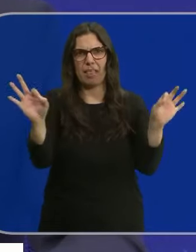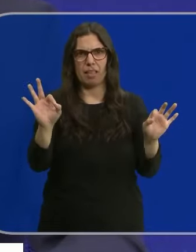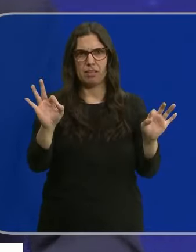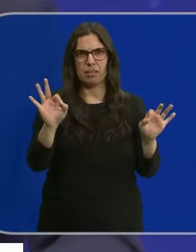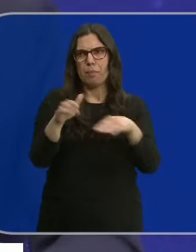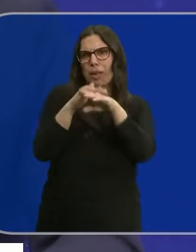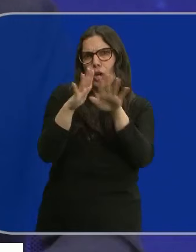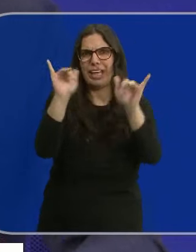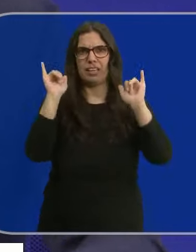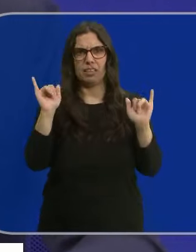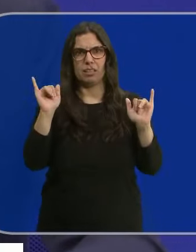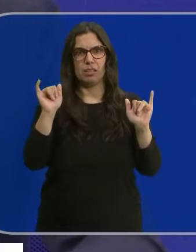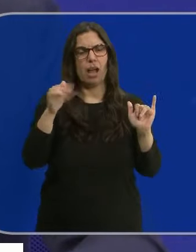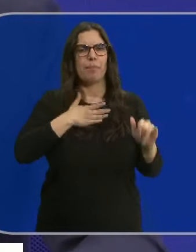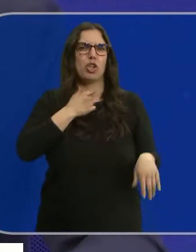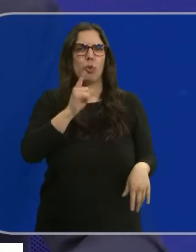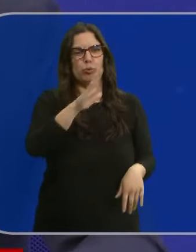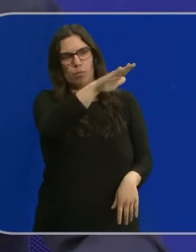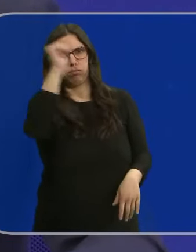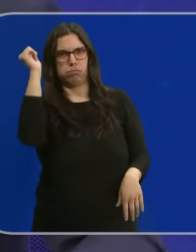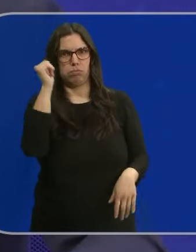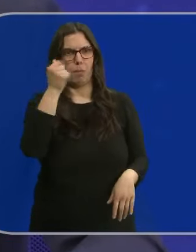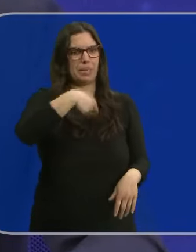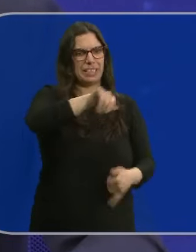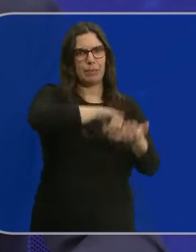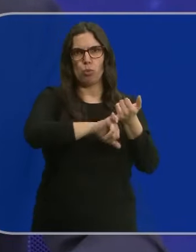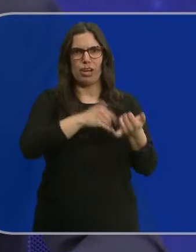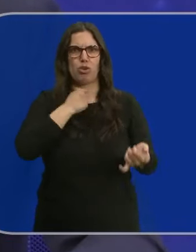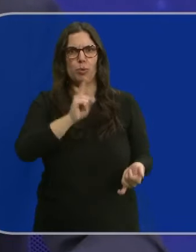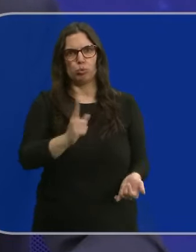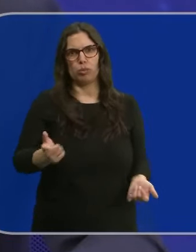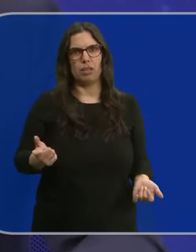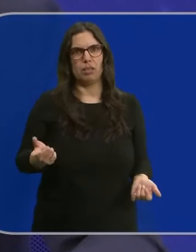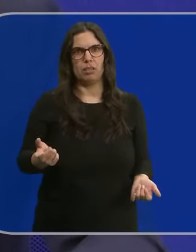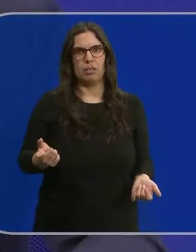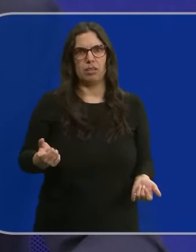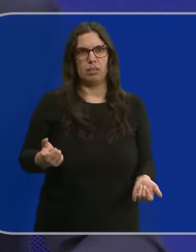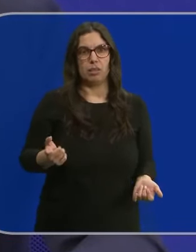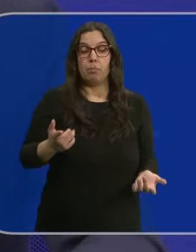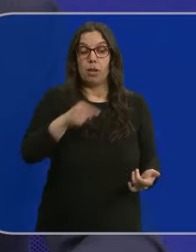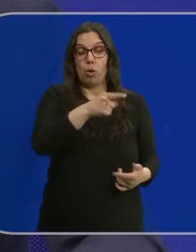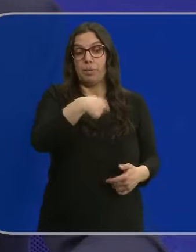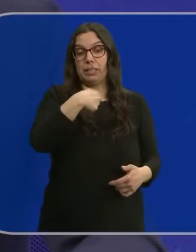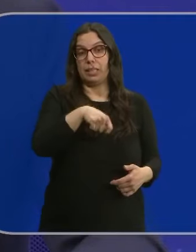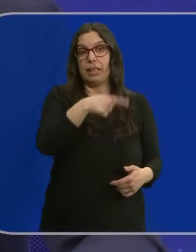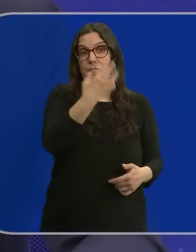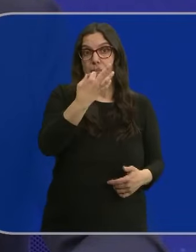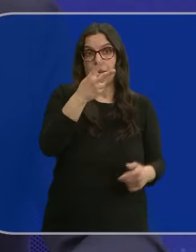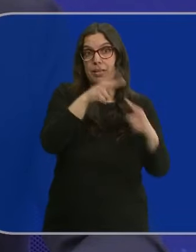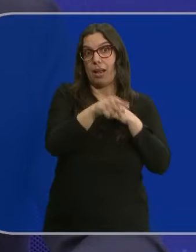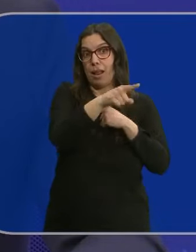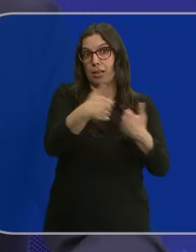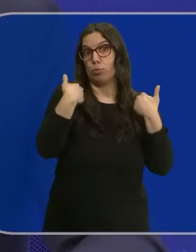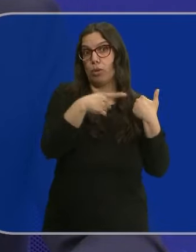ni media disculpa. A mí no me gusta llamar a la mujer del presidente del gobierno, pero es el presidente del gobierno el que tiene que